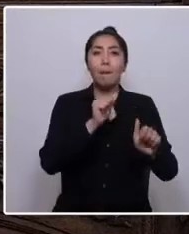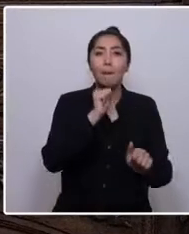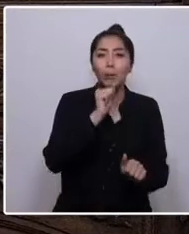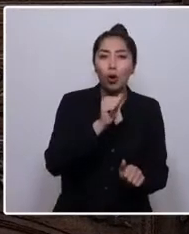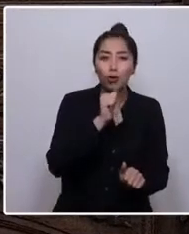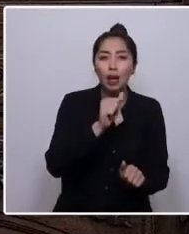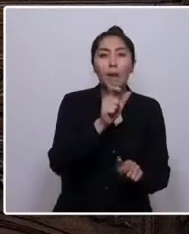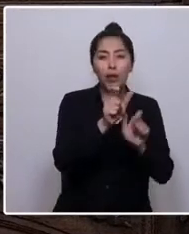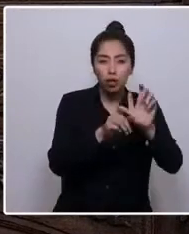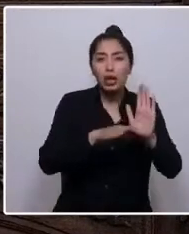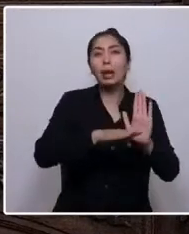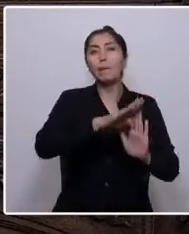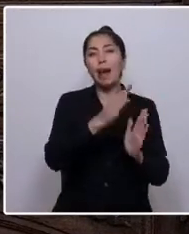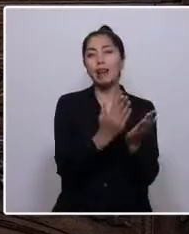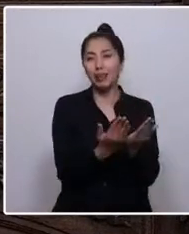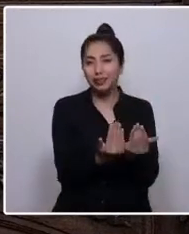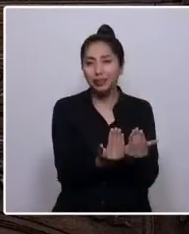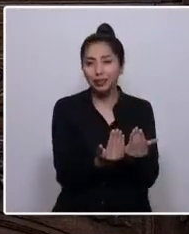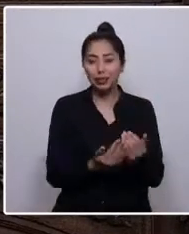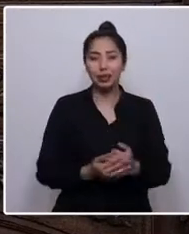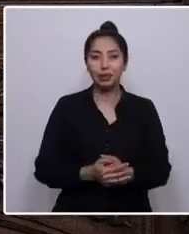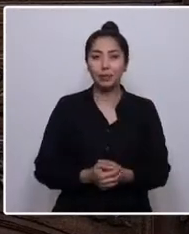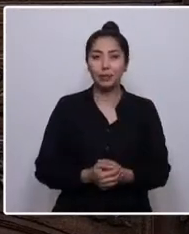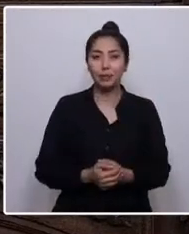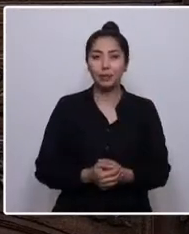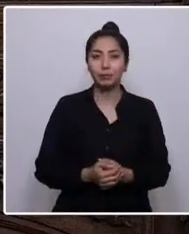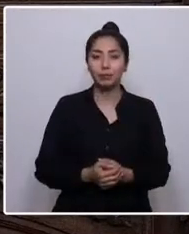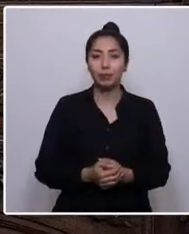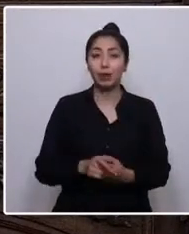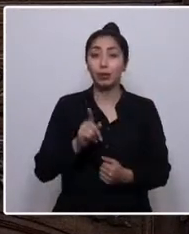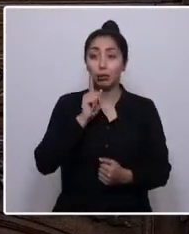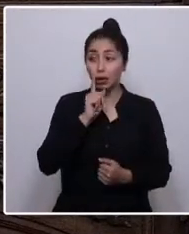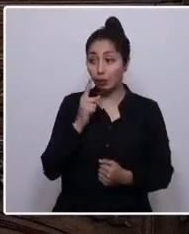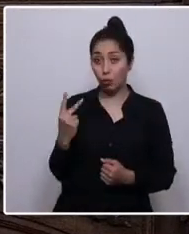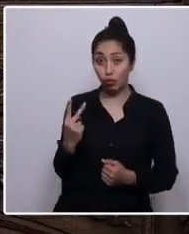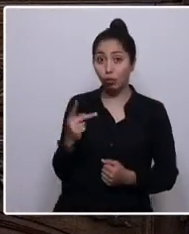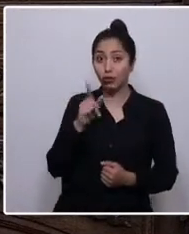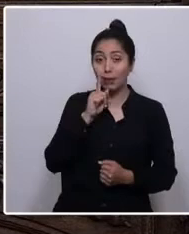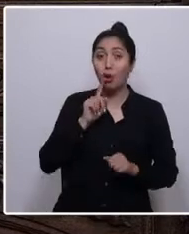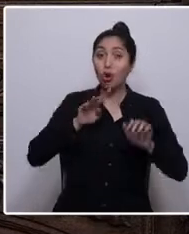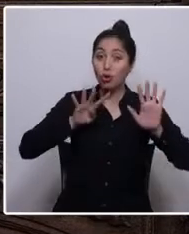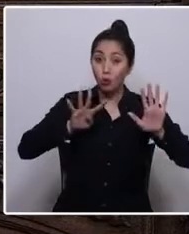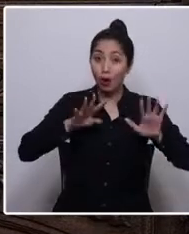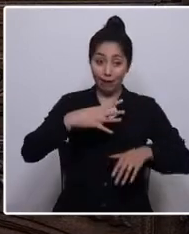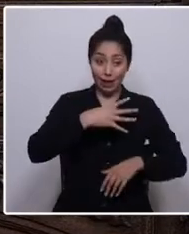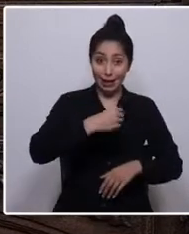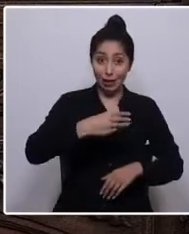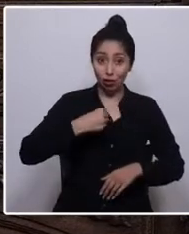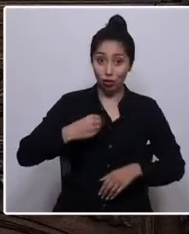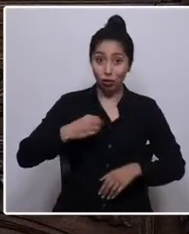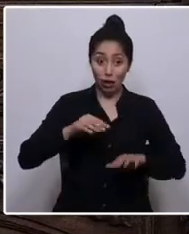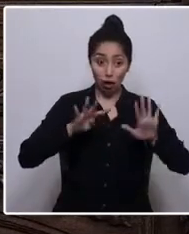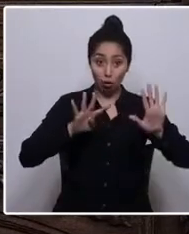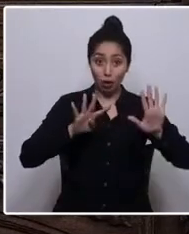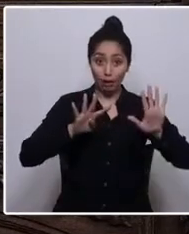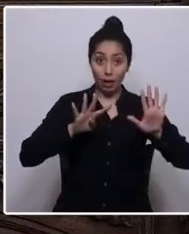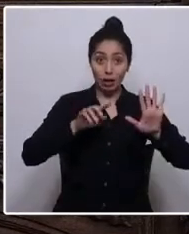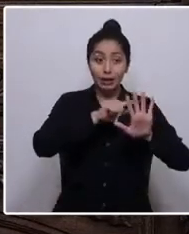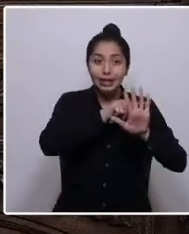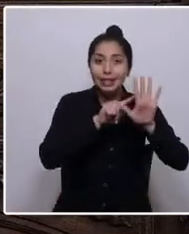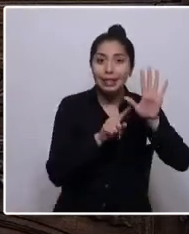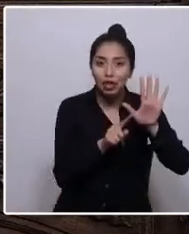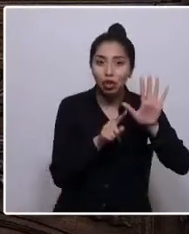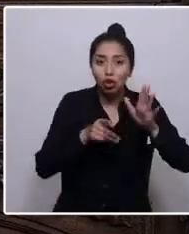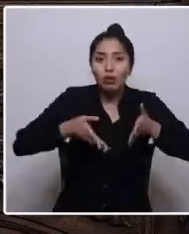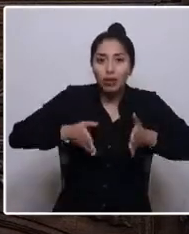necesitados. Tenemos nueve hijos, cinco de ellos nacidos en el